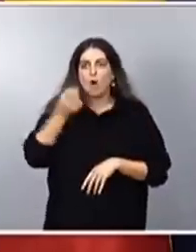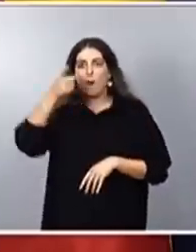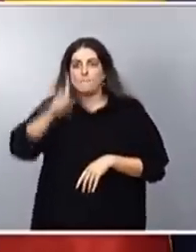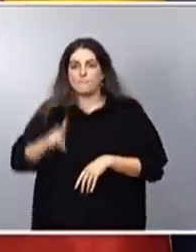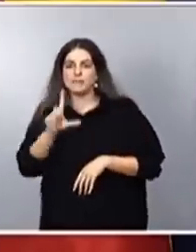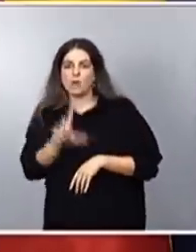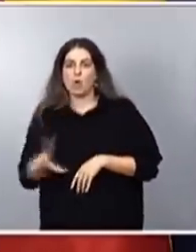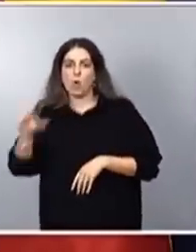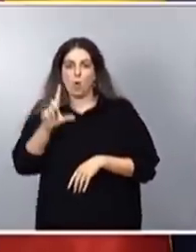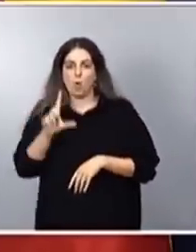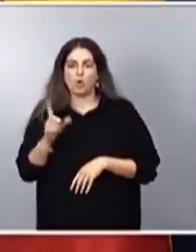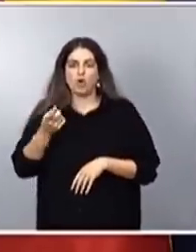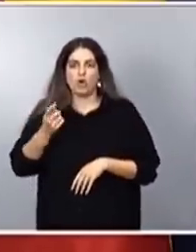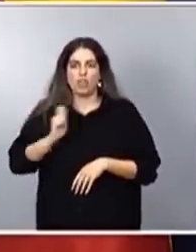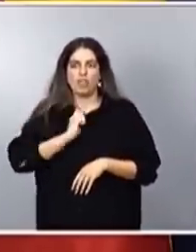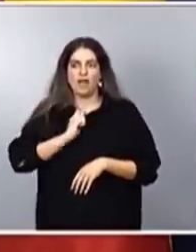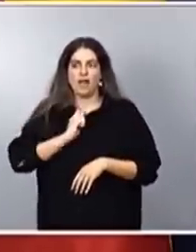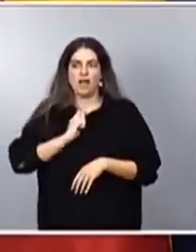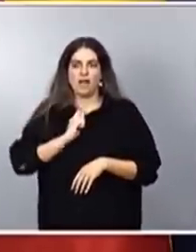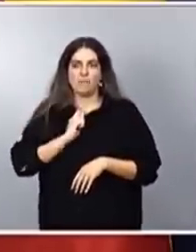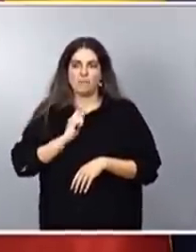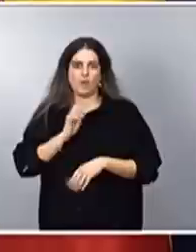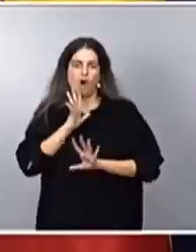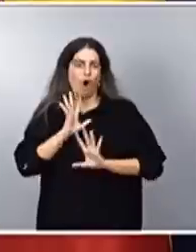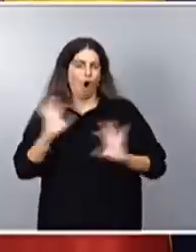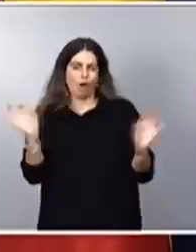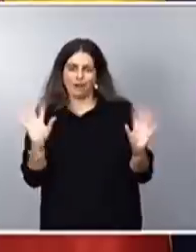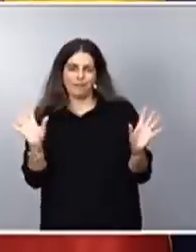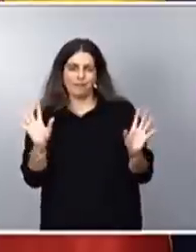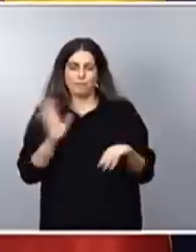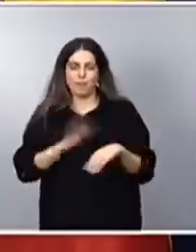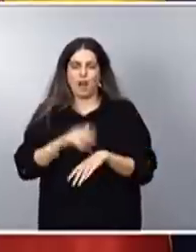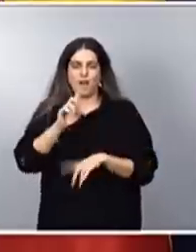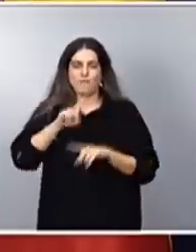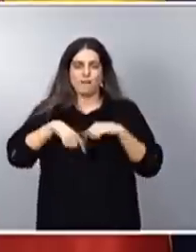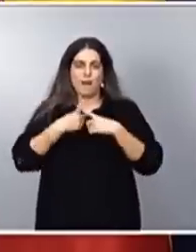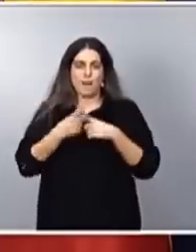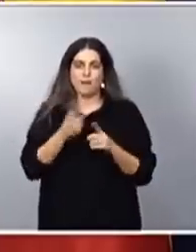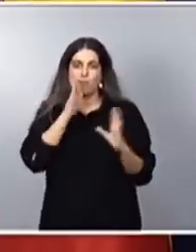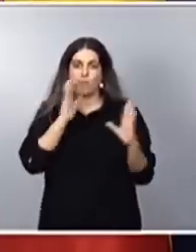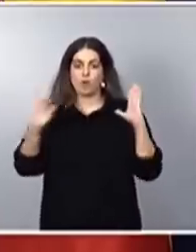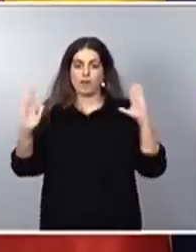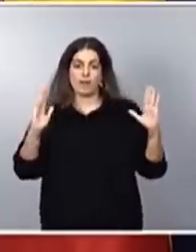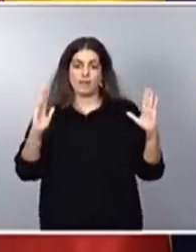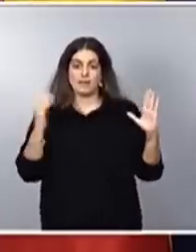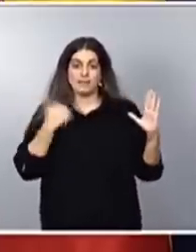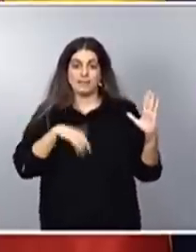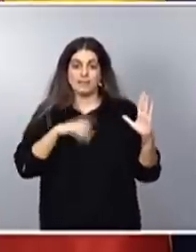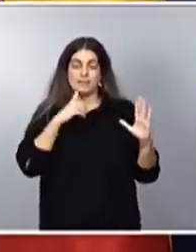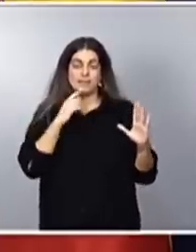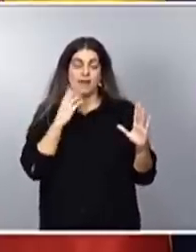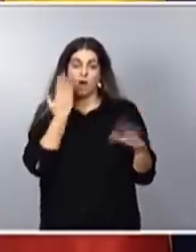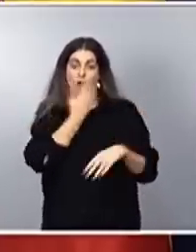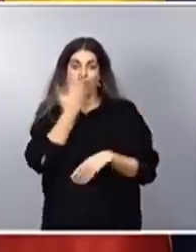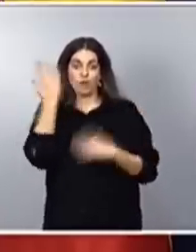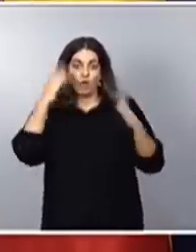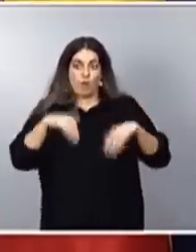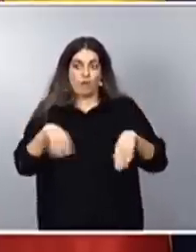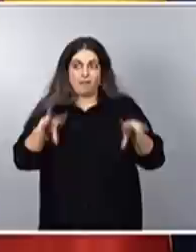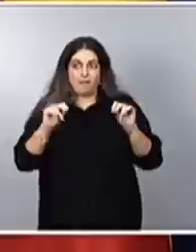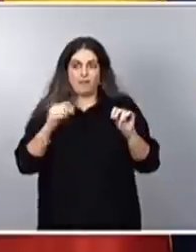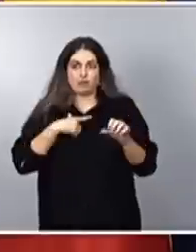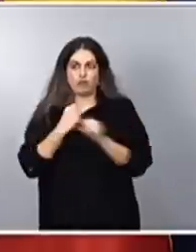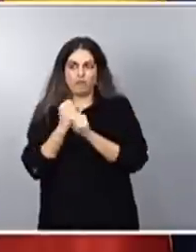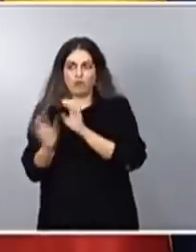pesadilla para las familias, porque, como saben, ha acabado el periodo lectivo. Además, creamos un nuevo permiso que yo creo que es